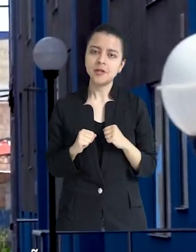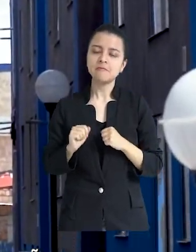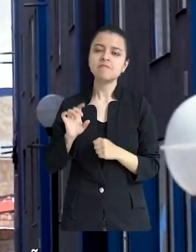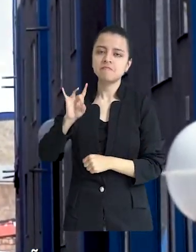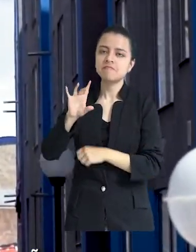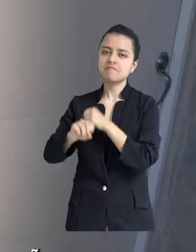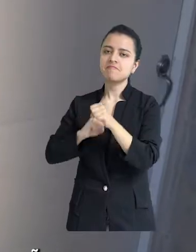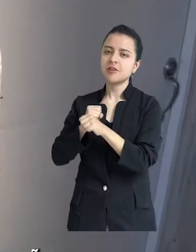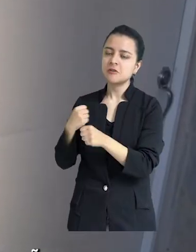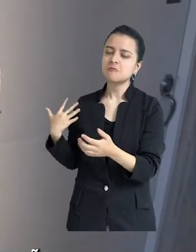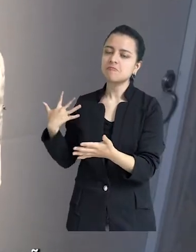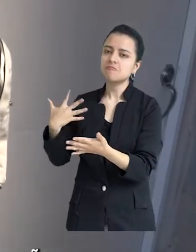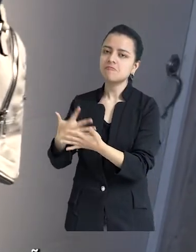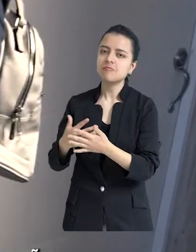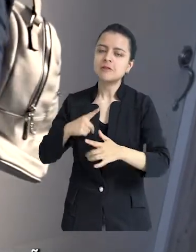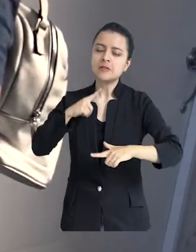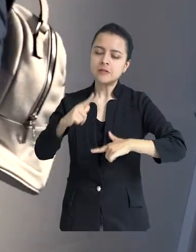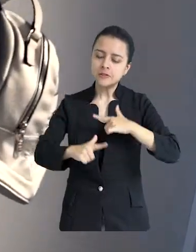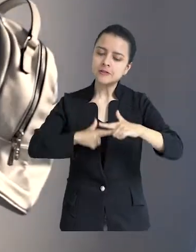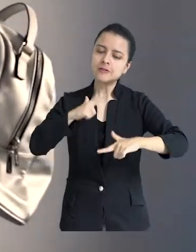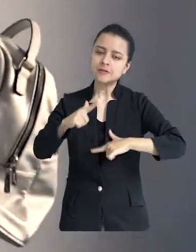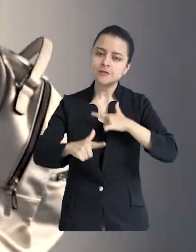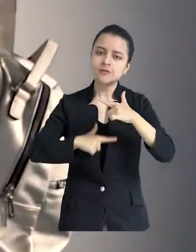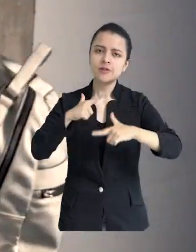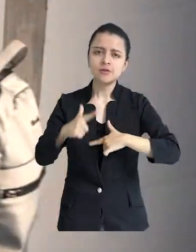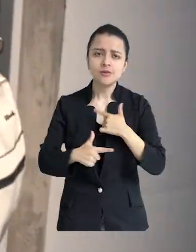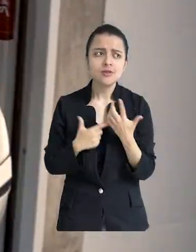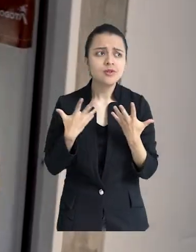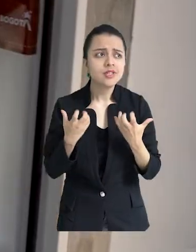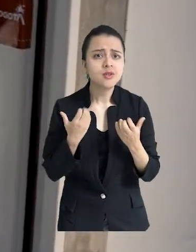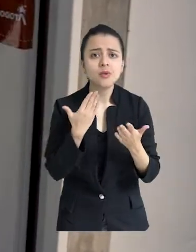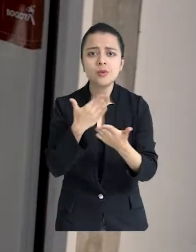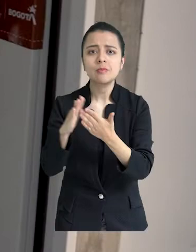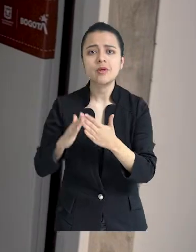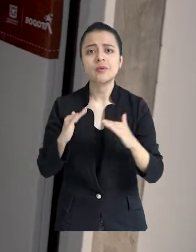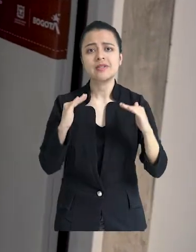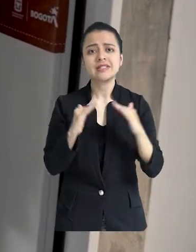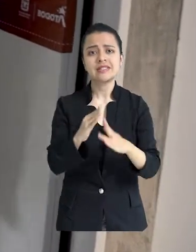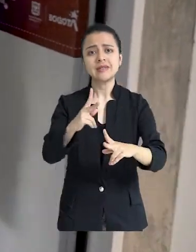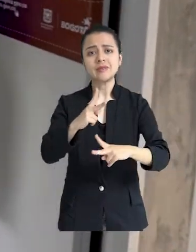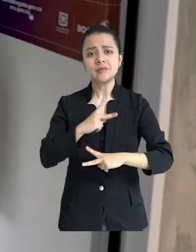más de 15 años en la lucha para tener una vivienda.